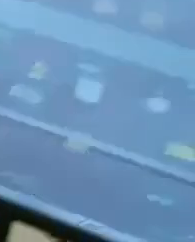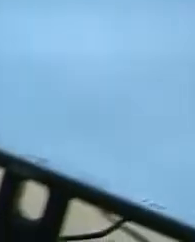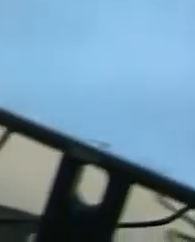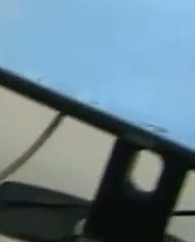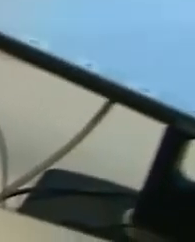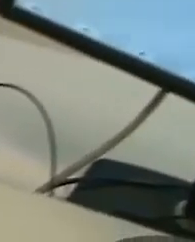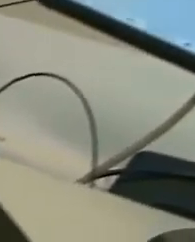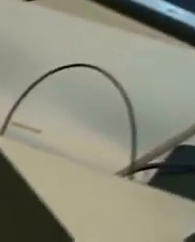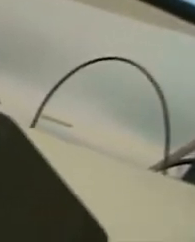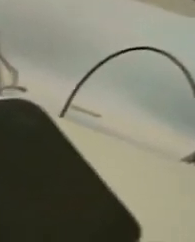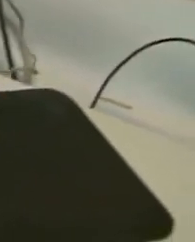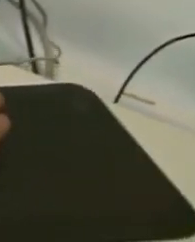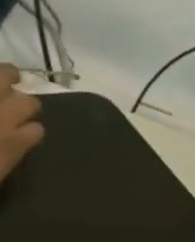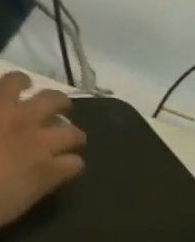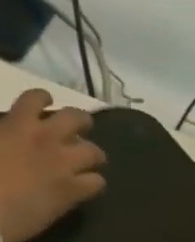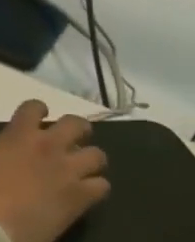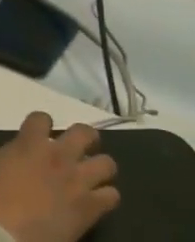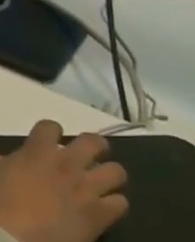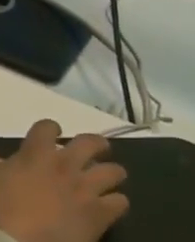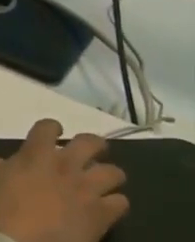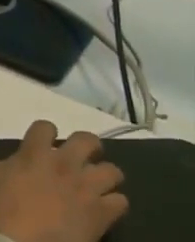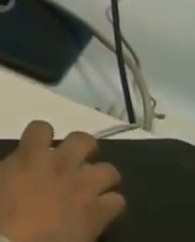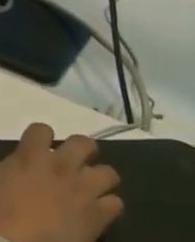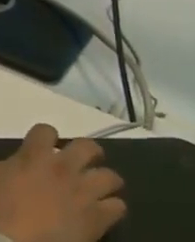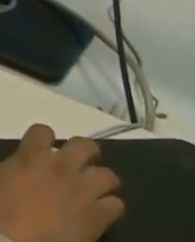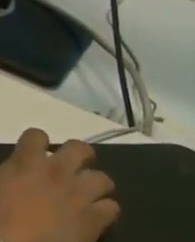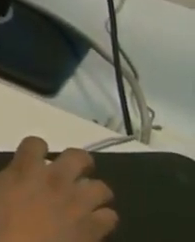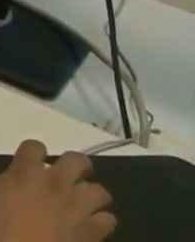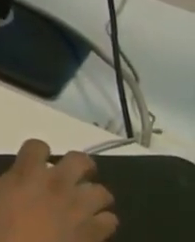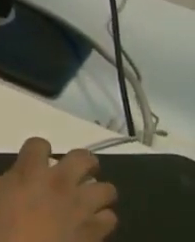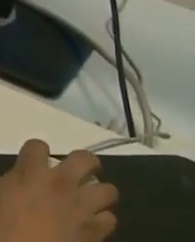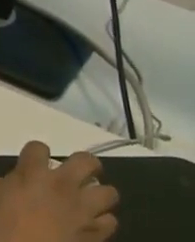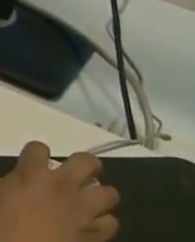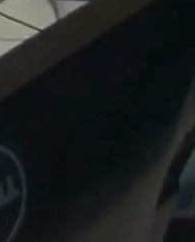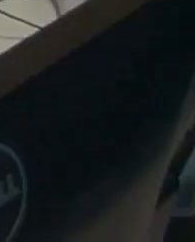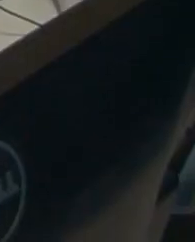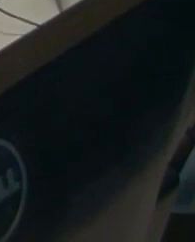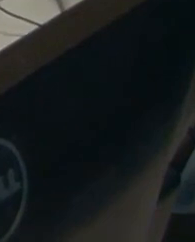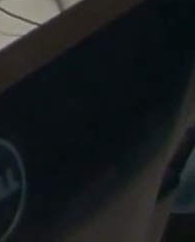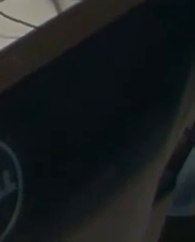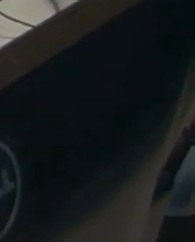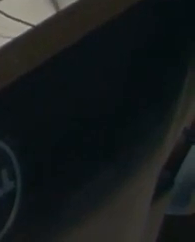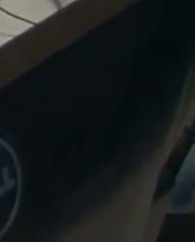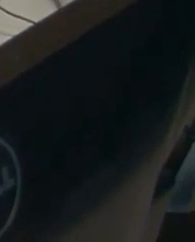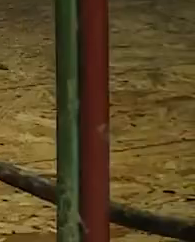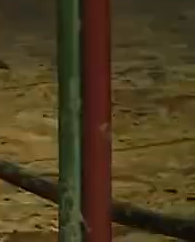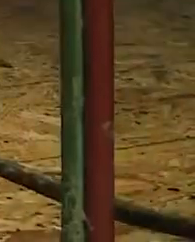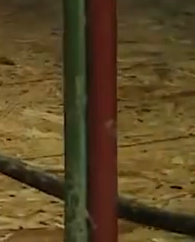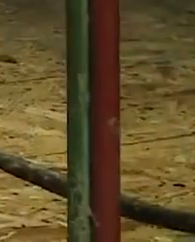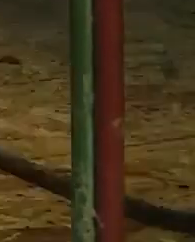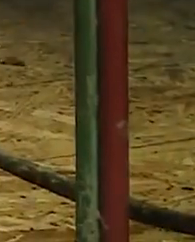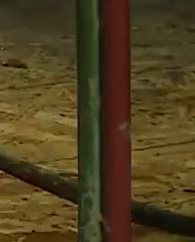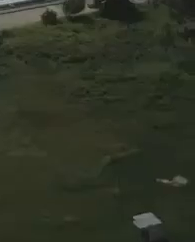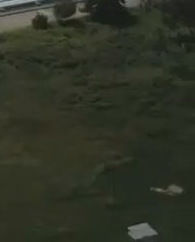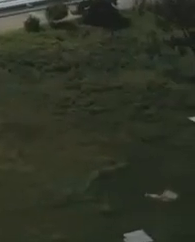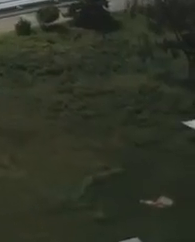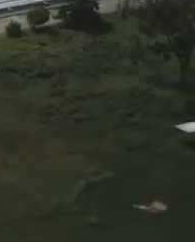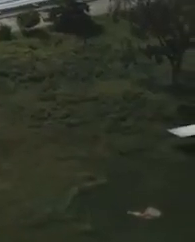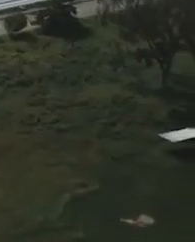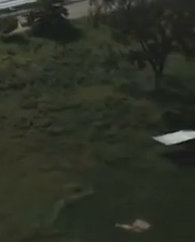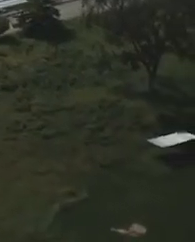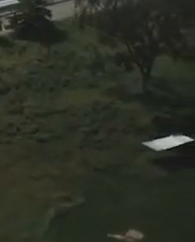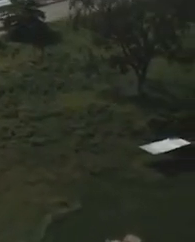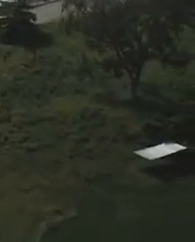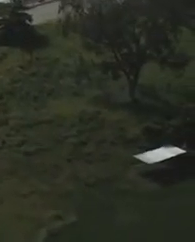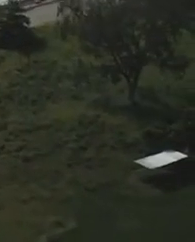La empresa ha explicado que, como a toda industria petrolera, los bajos precios del crudo del mes de marzo